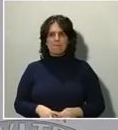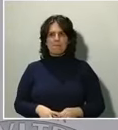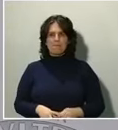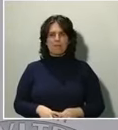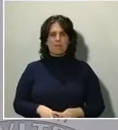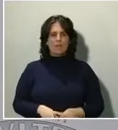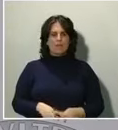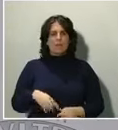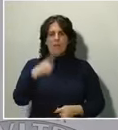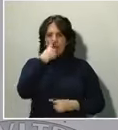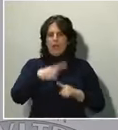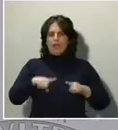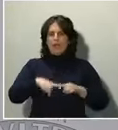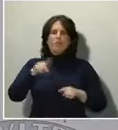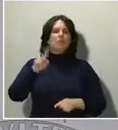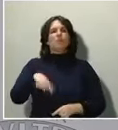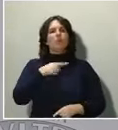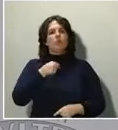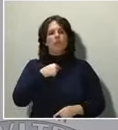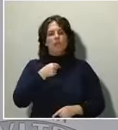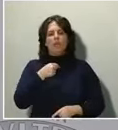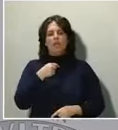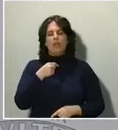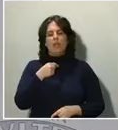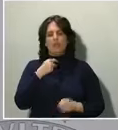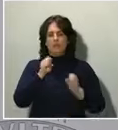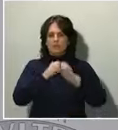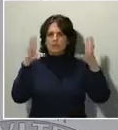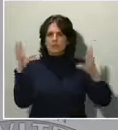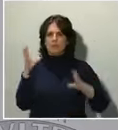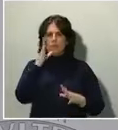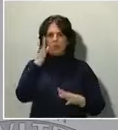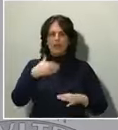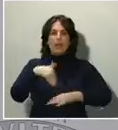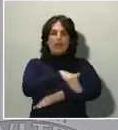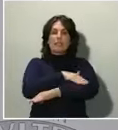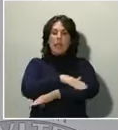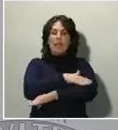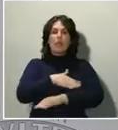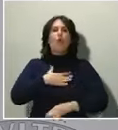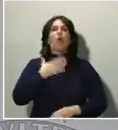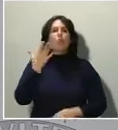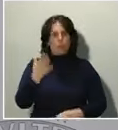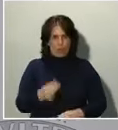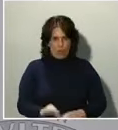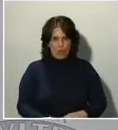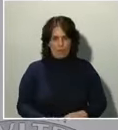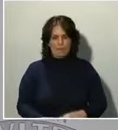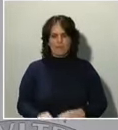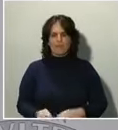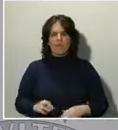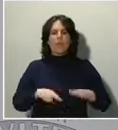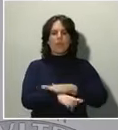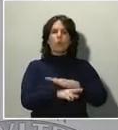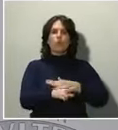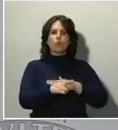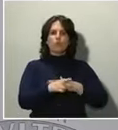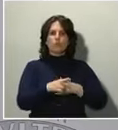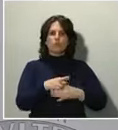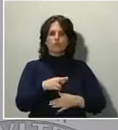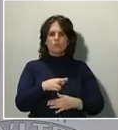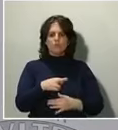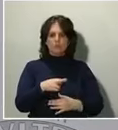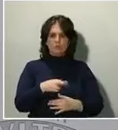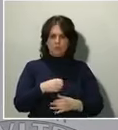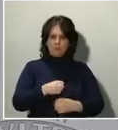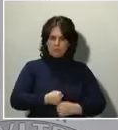colaboración se tiene que extender. El Estado puede llegar y tiene recursos poderosos, como estamos demostrando hoy, para llegar a muchos ámbitos